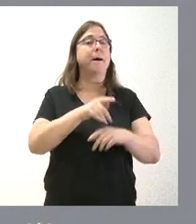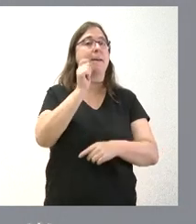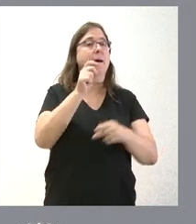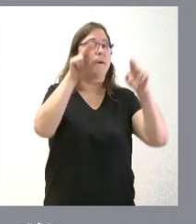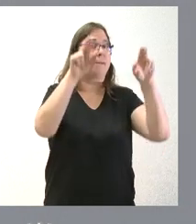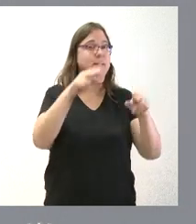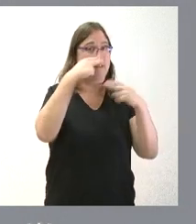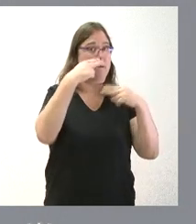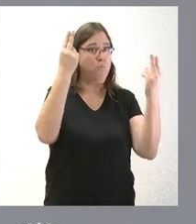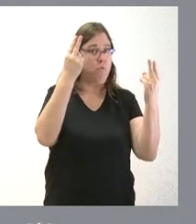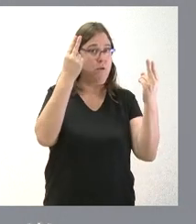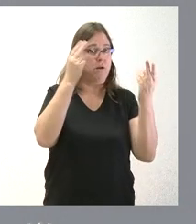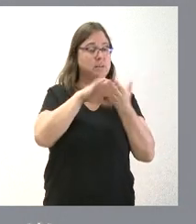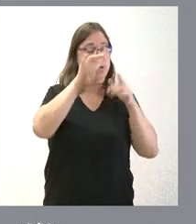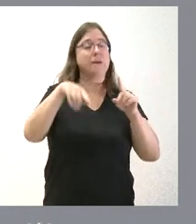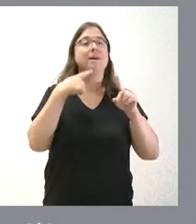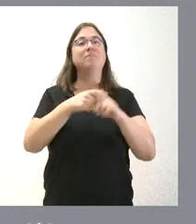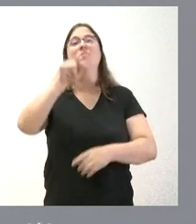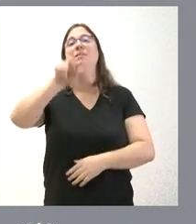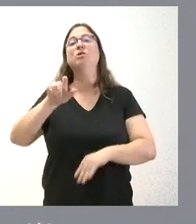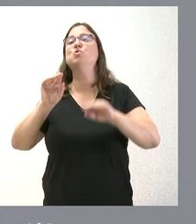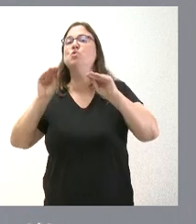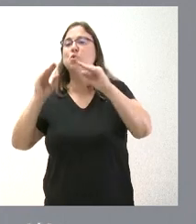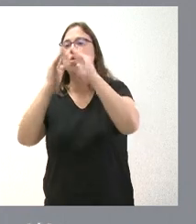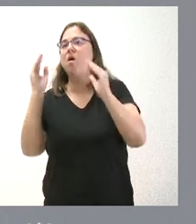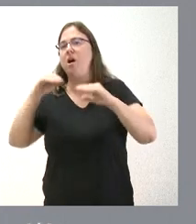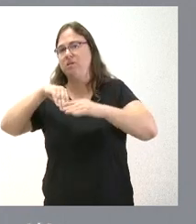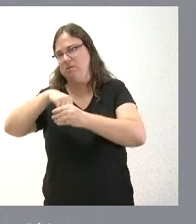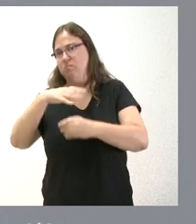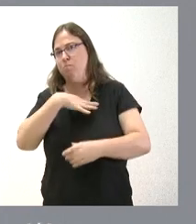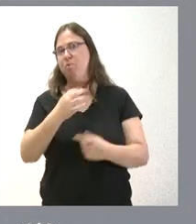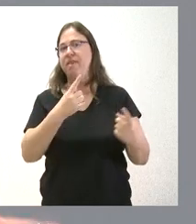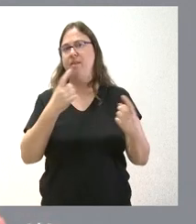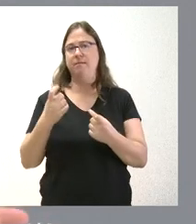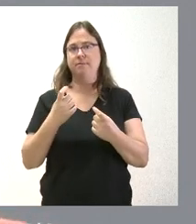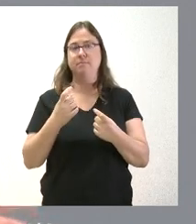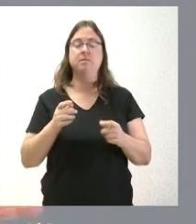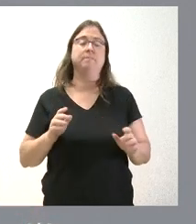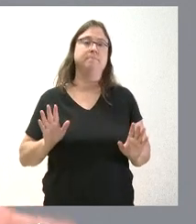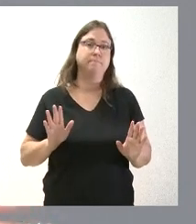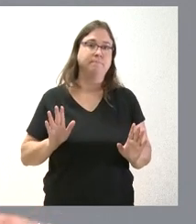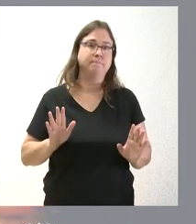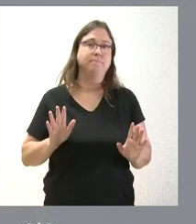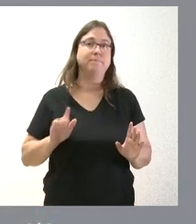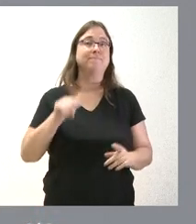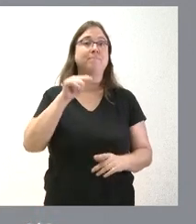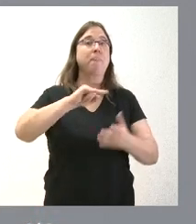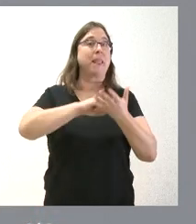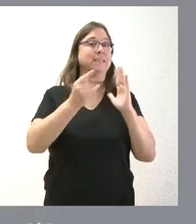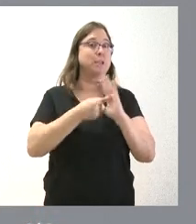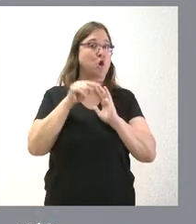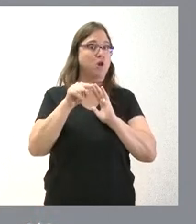Junta de Castilla y León como a las personas en su propio domicilio que le pudieran necesitar. Necesitar, naturalmente, esta tecnología